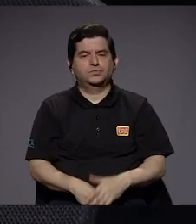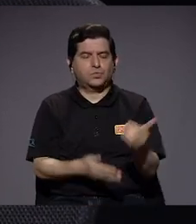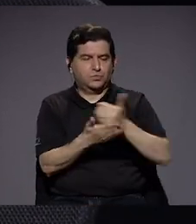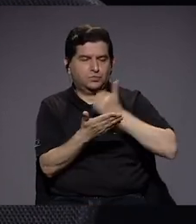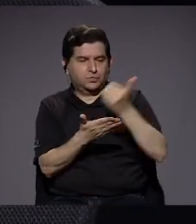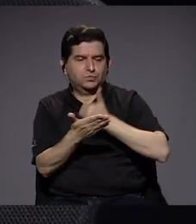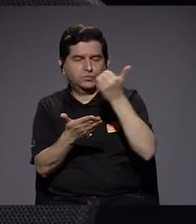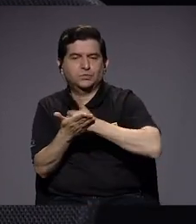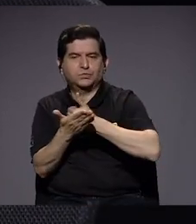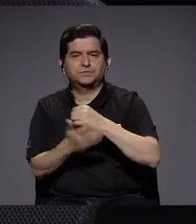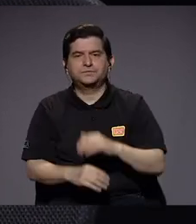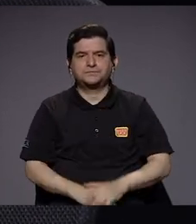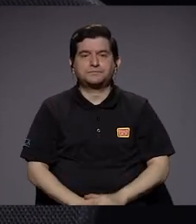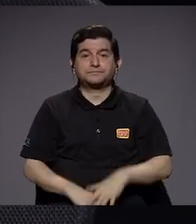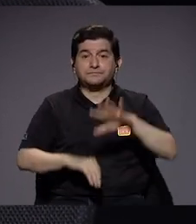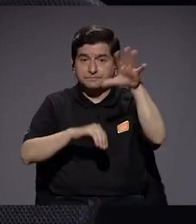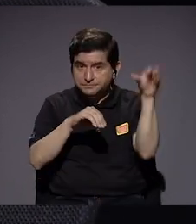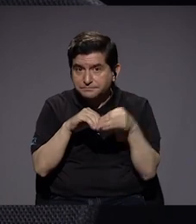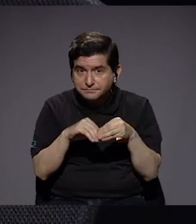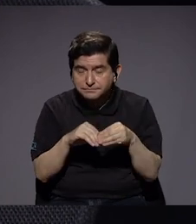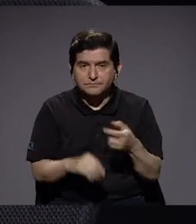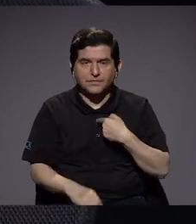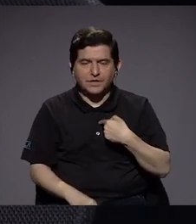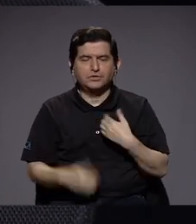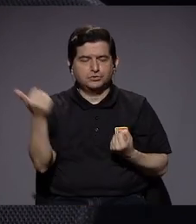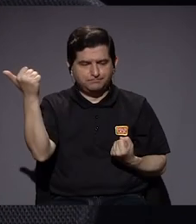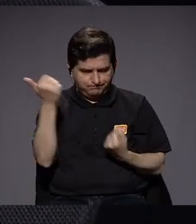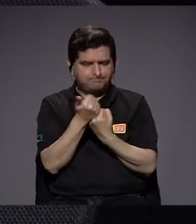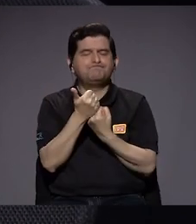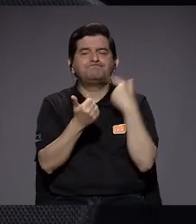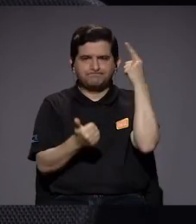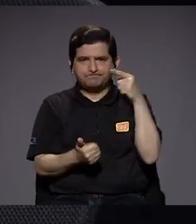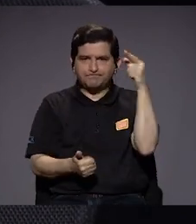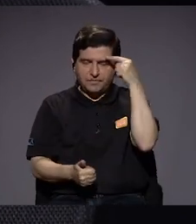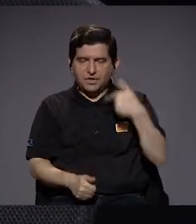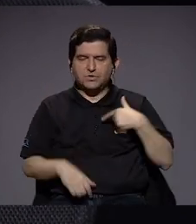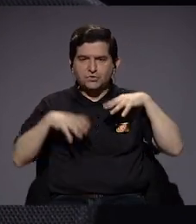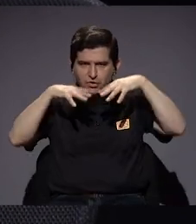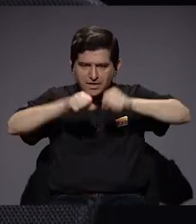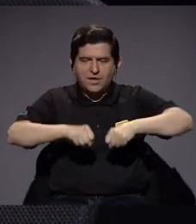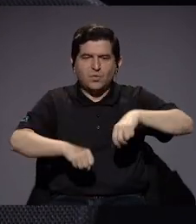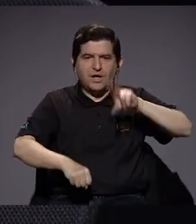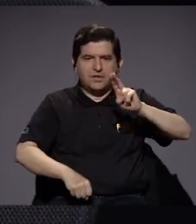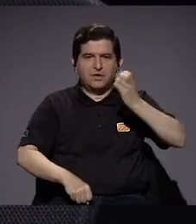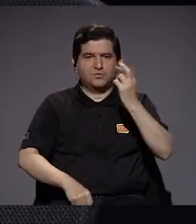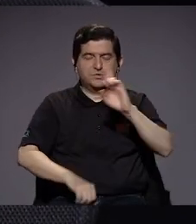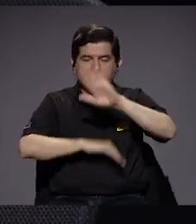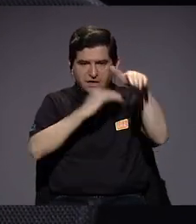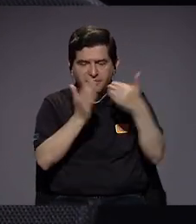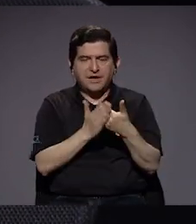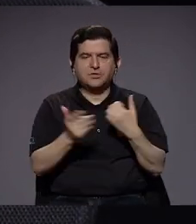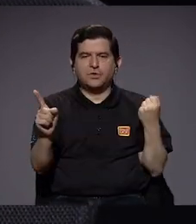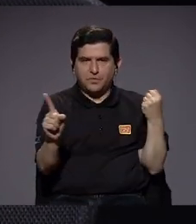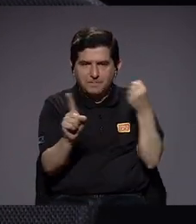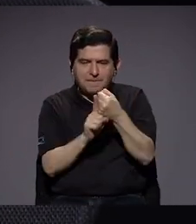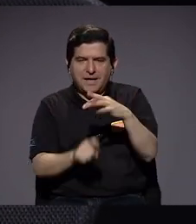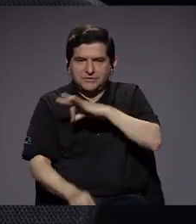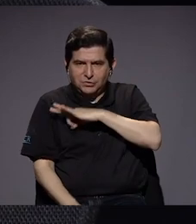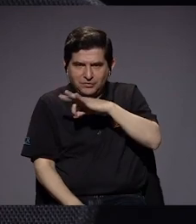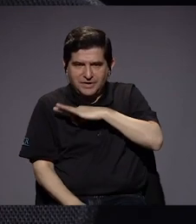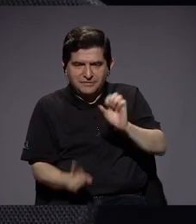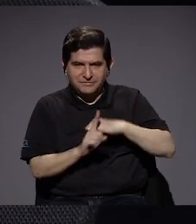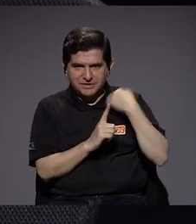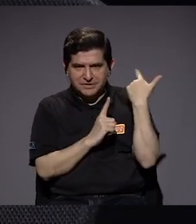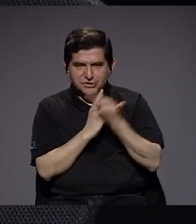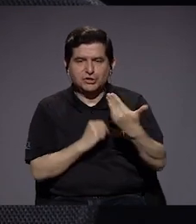recursos. Además, soy afín, por supuesto, como egresada de la UCR a todo ese impacto y beneficio